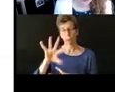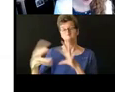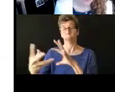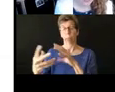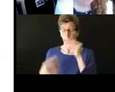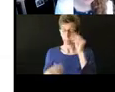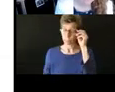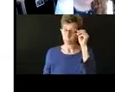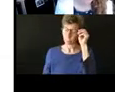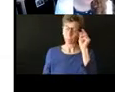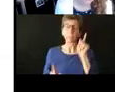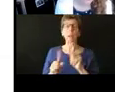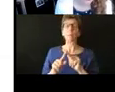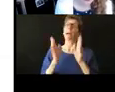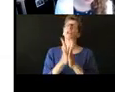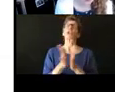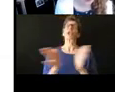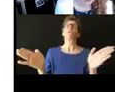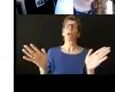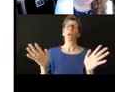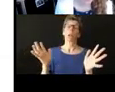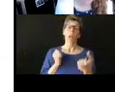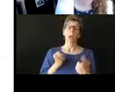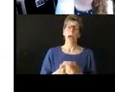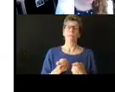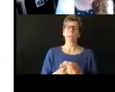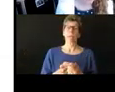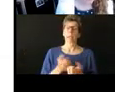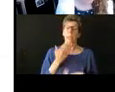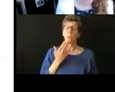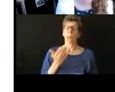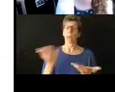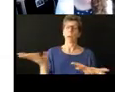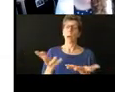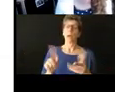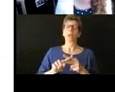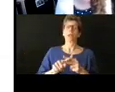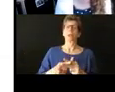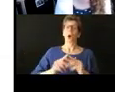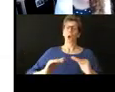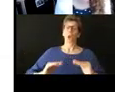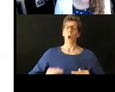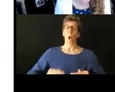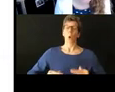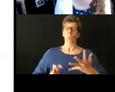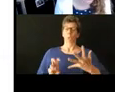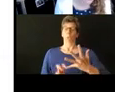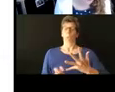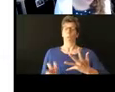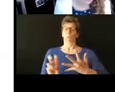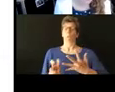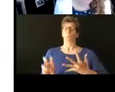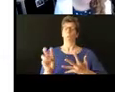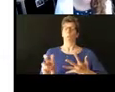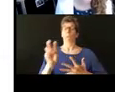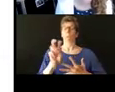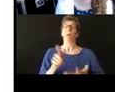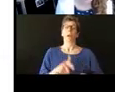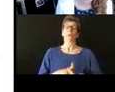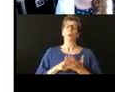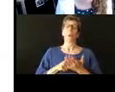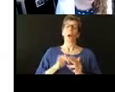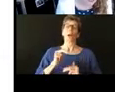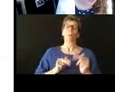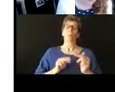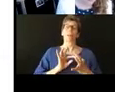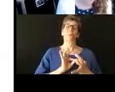general la intercesión cuando se empieza en este nivel nosotros tenemos que asegurarnos de que pues queremos tener